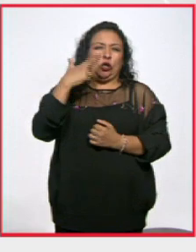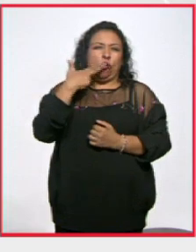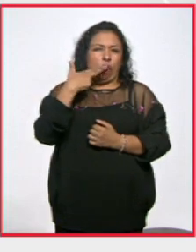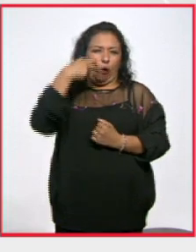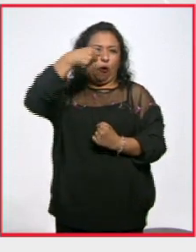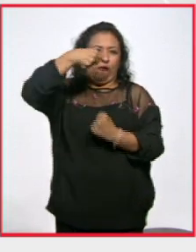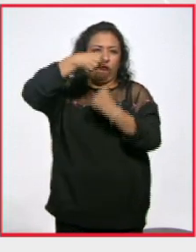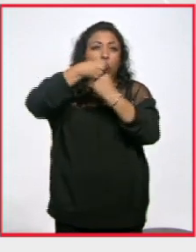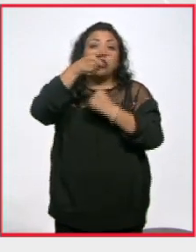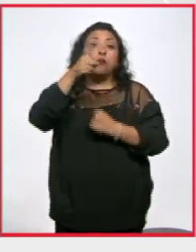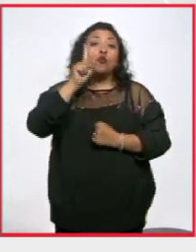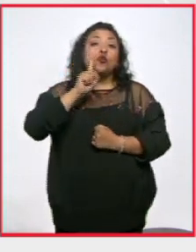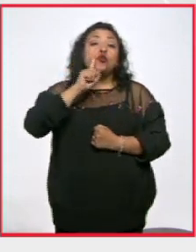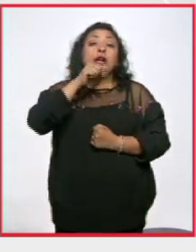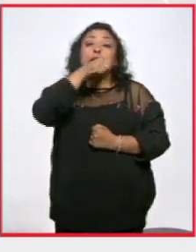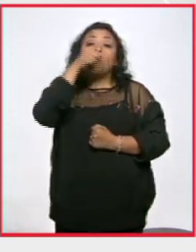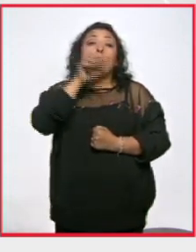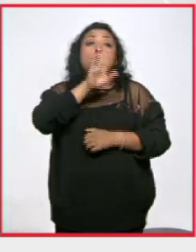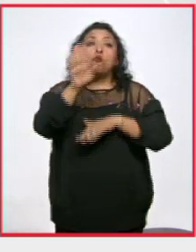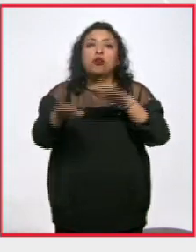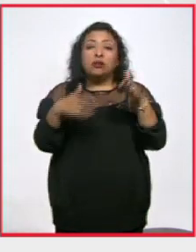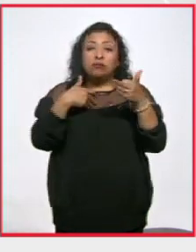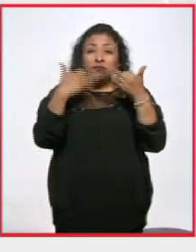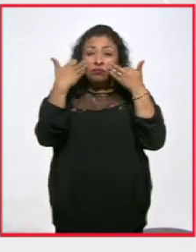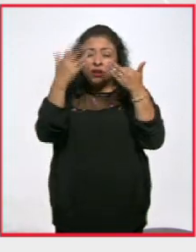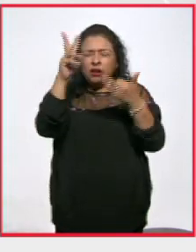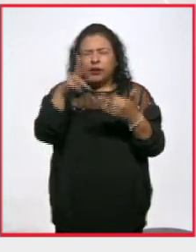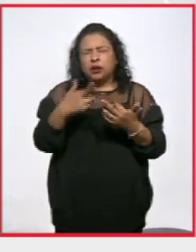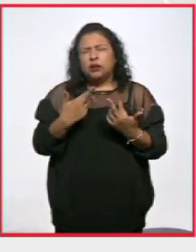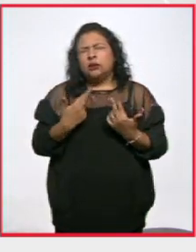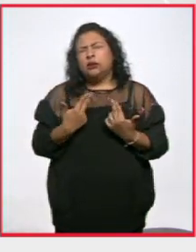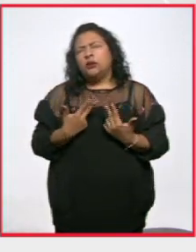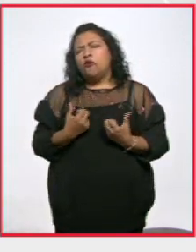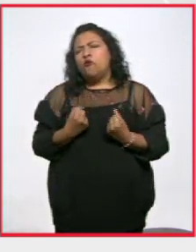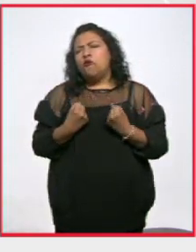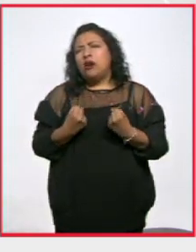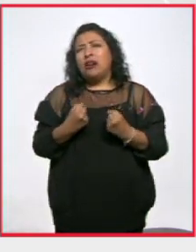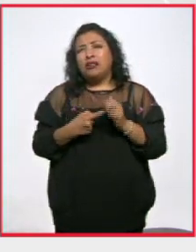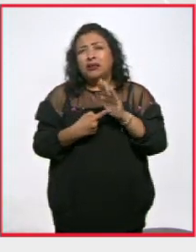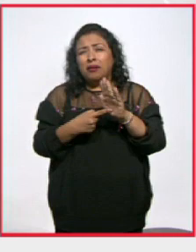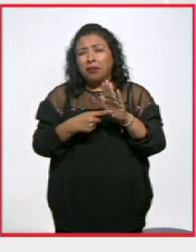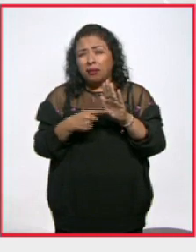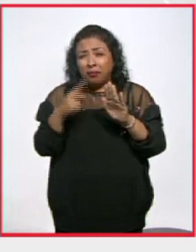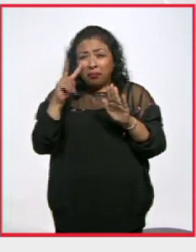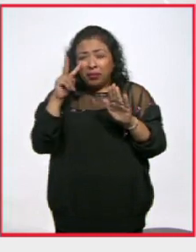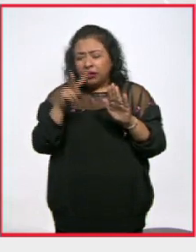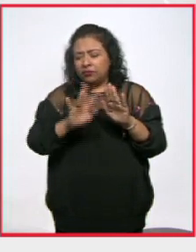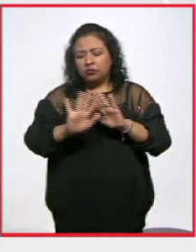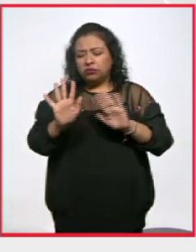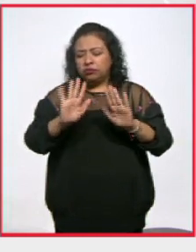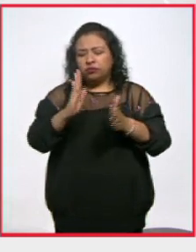con las muertas de Juárez. Los testimonios son lo suficientemente desgarradores como para mostrar más violencia visual.